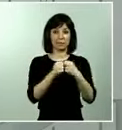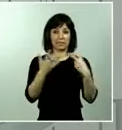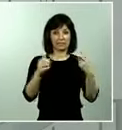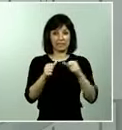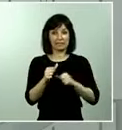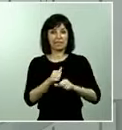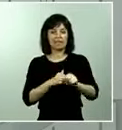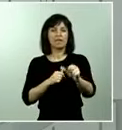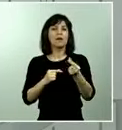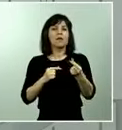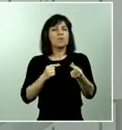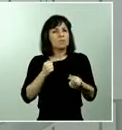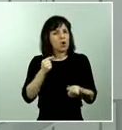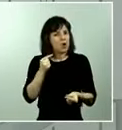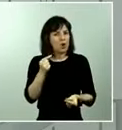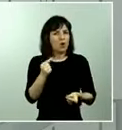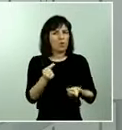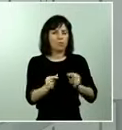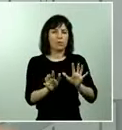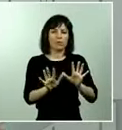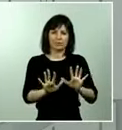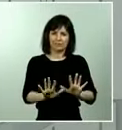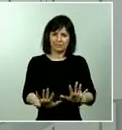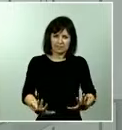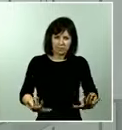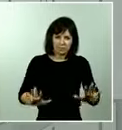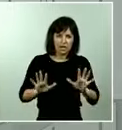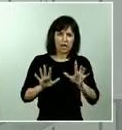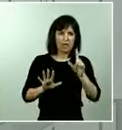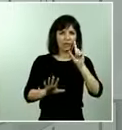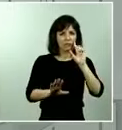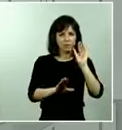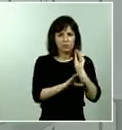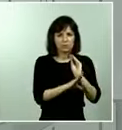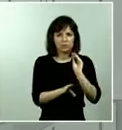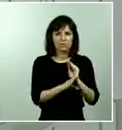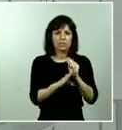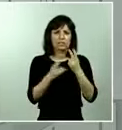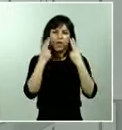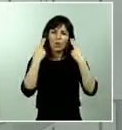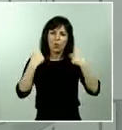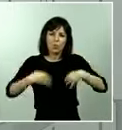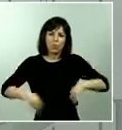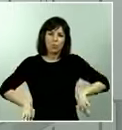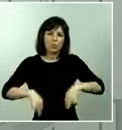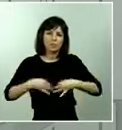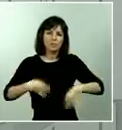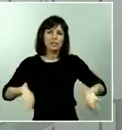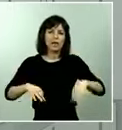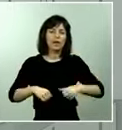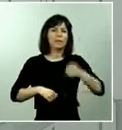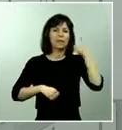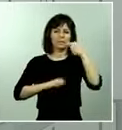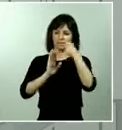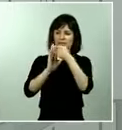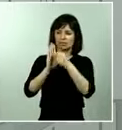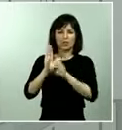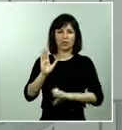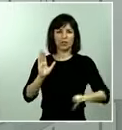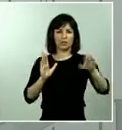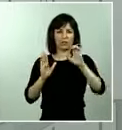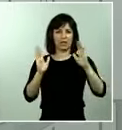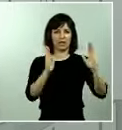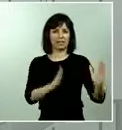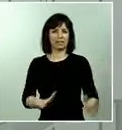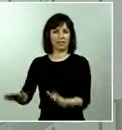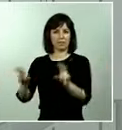con mucha prudencia, con mucha humildad también basados en criterios científicos de transición a una nueva etapa. Respecto al estudio de seroprevalencia